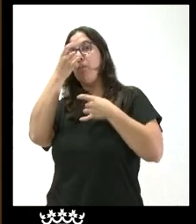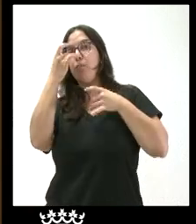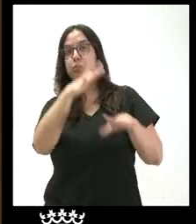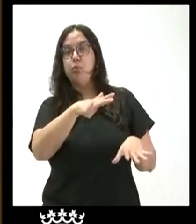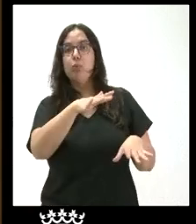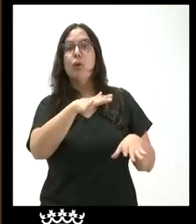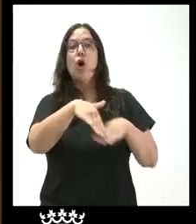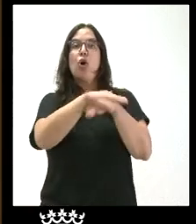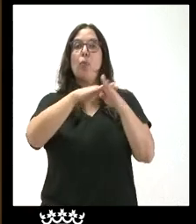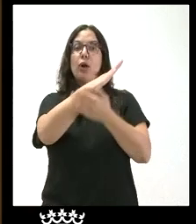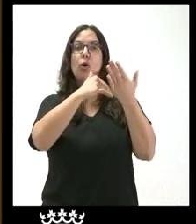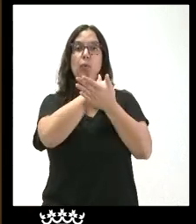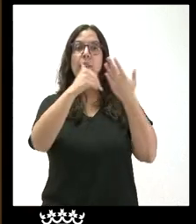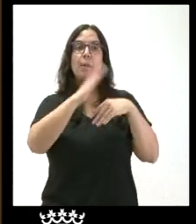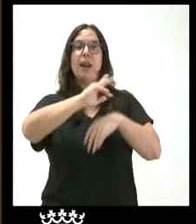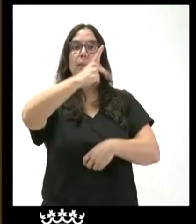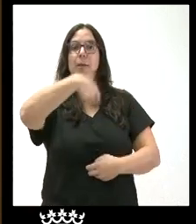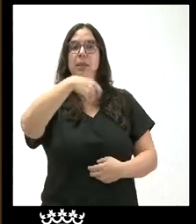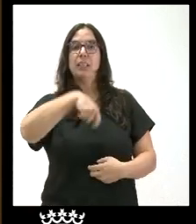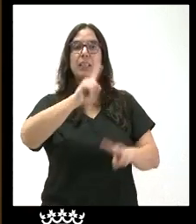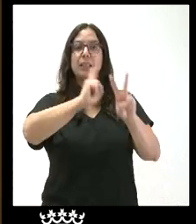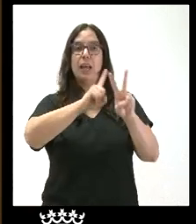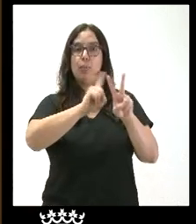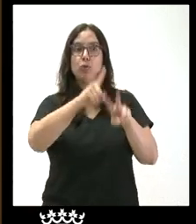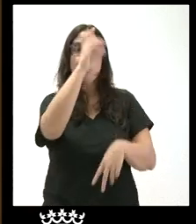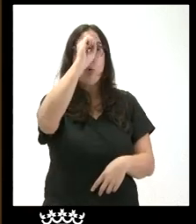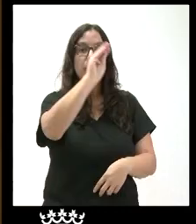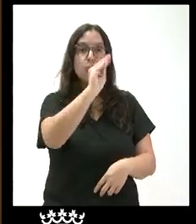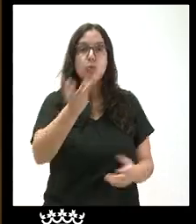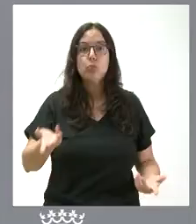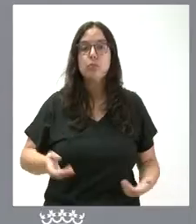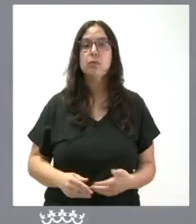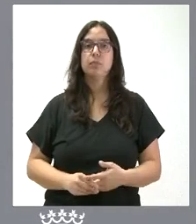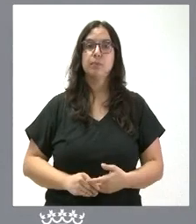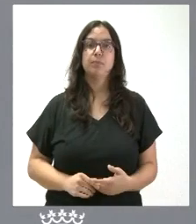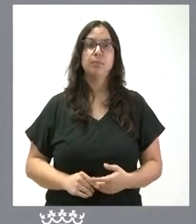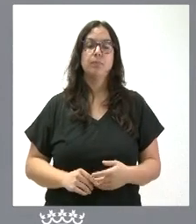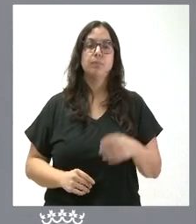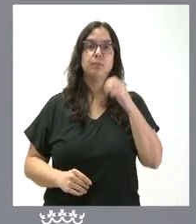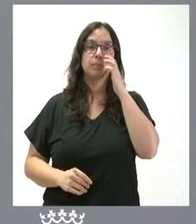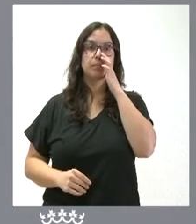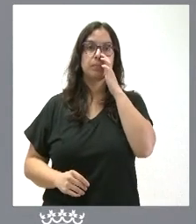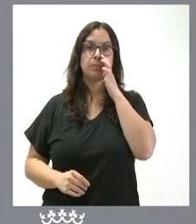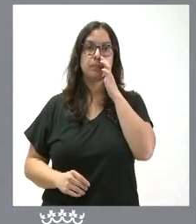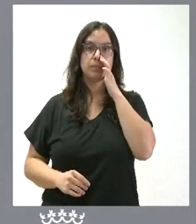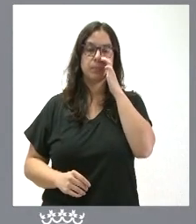los gobiernos de sus comunidades no sé cómo valora de